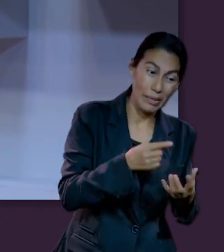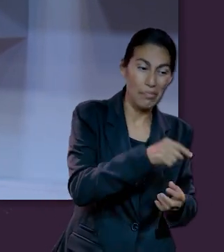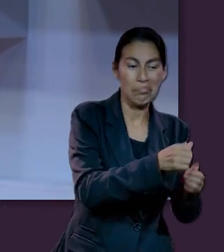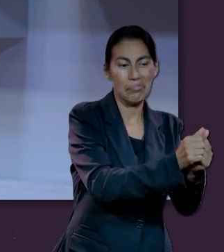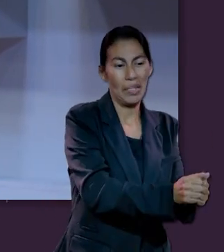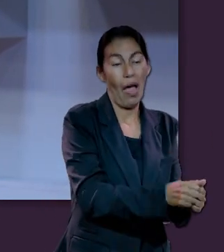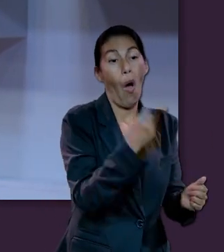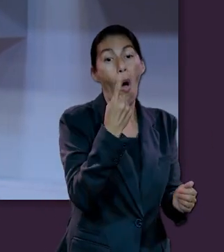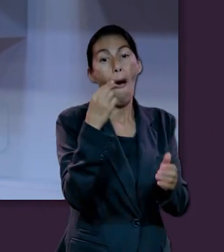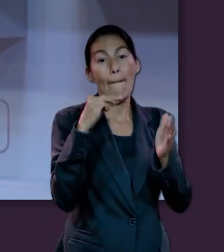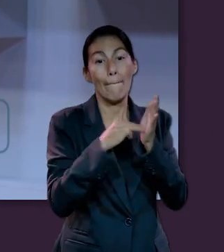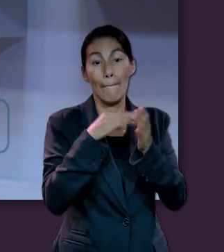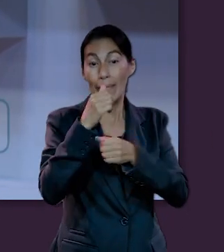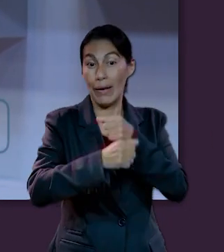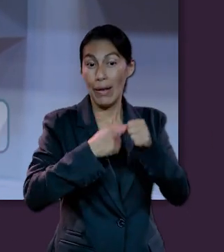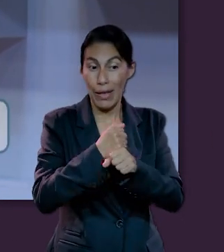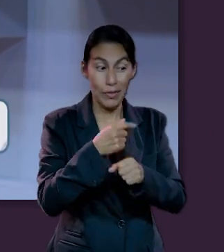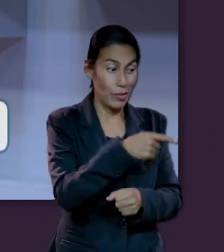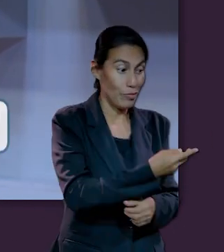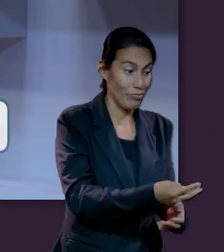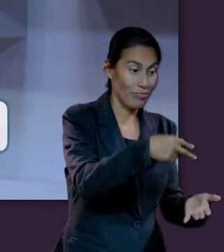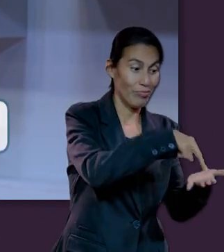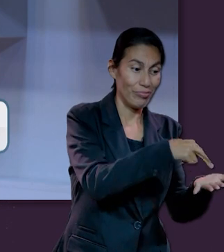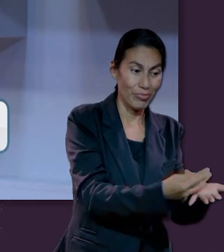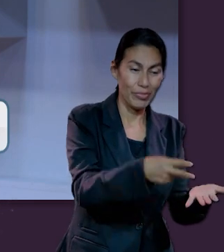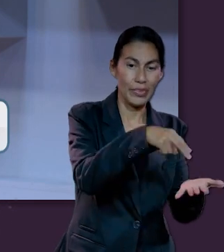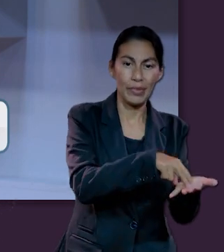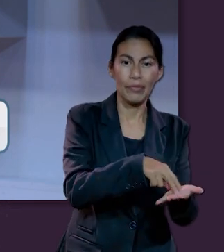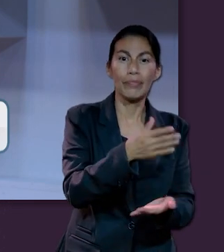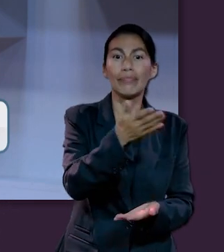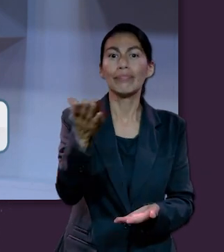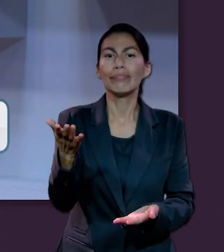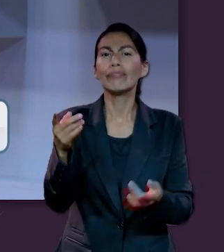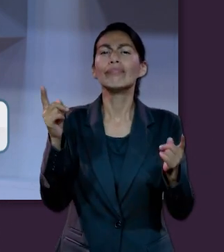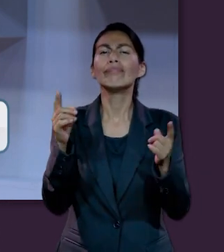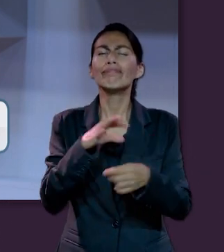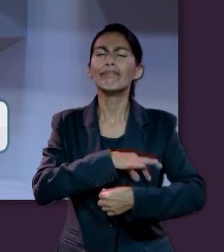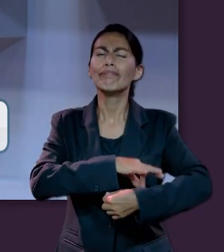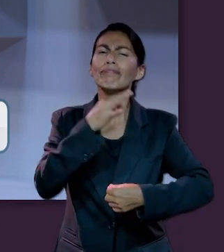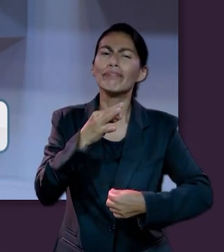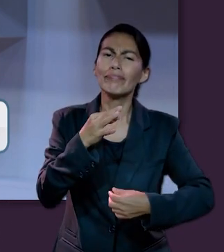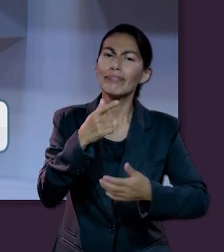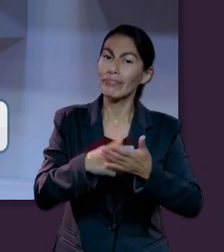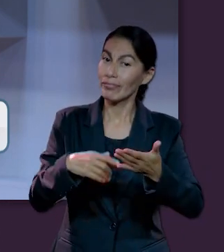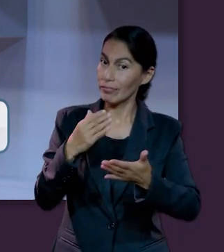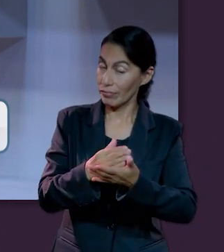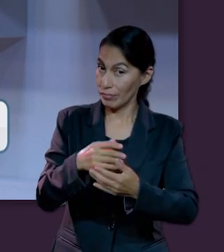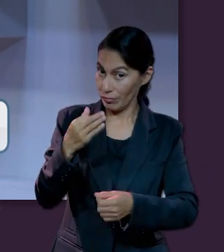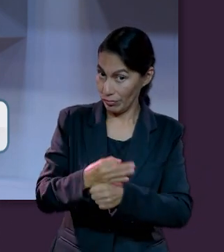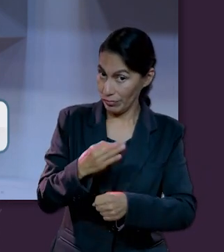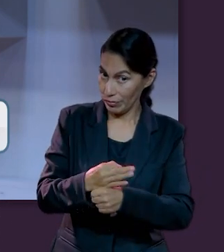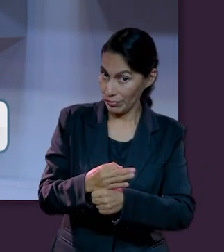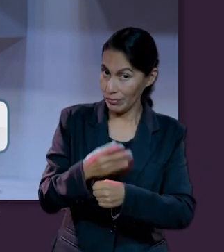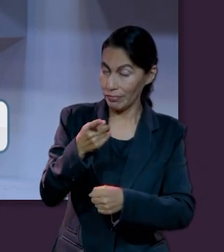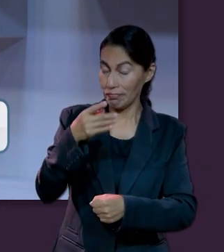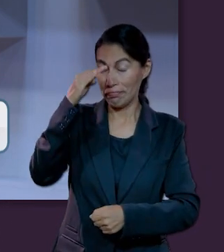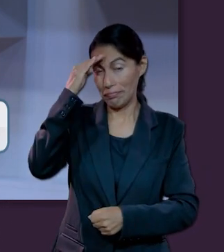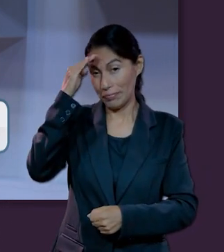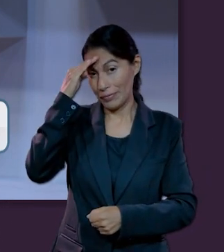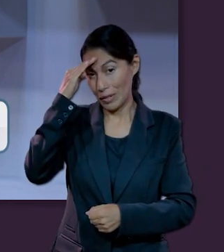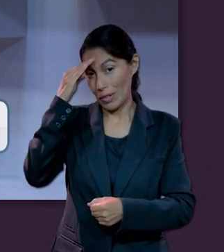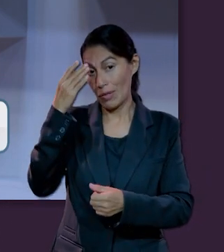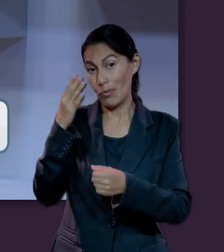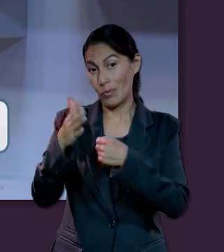más allá de la muerte. ¿Tú con qué quieres quedarte en la lección de hoy? Medítalo y esperamos que puedas